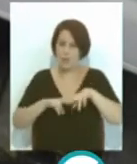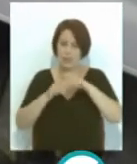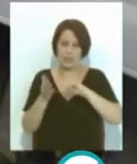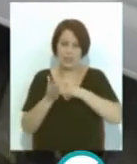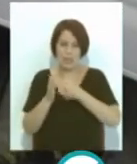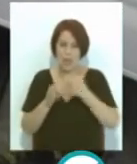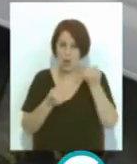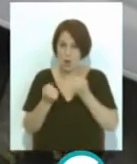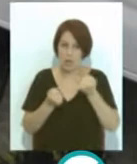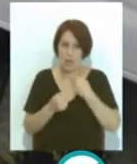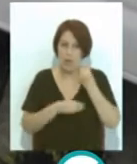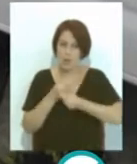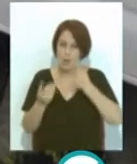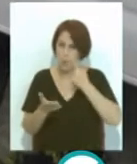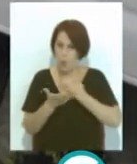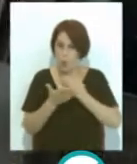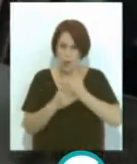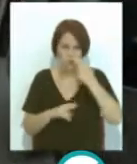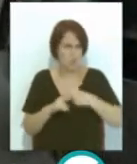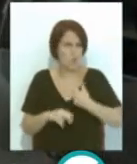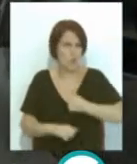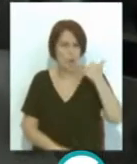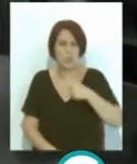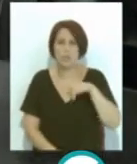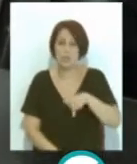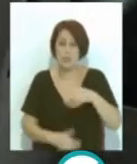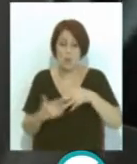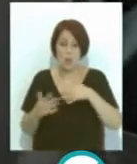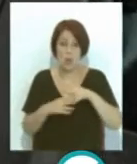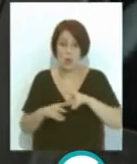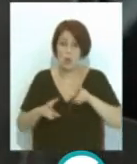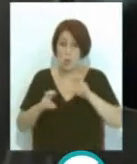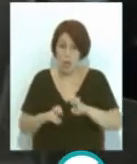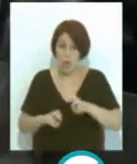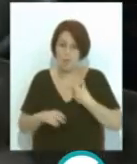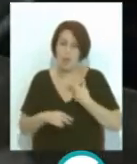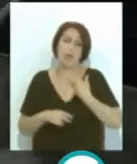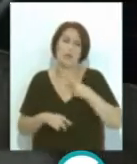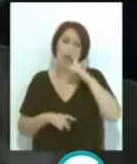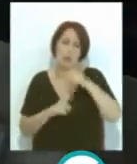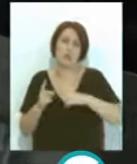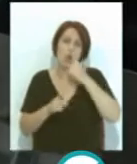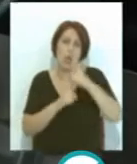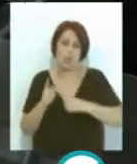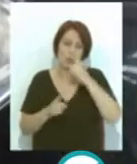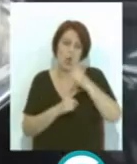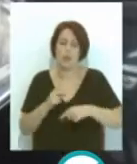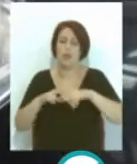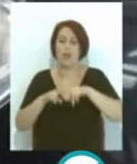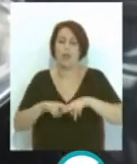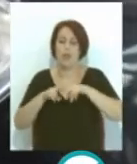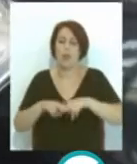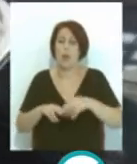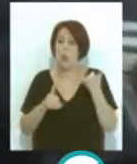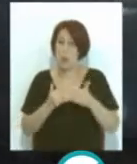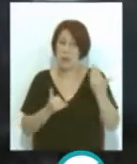vehículos que hacen la prueba más estricta la nueva versión de este manual que se va revisando periódicamente se modificó por última vez a